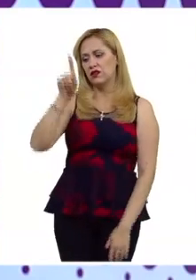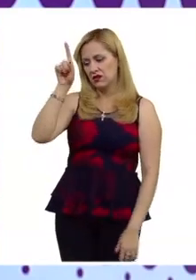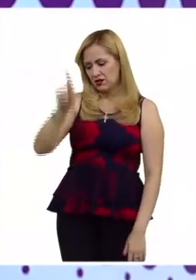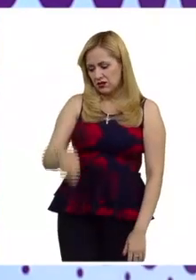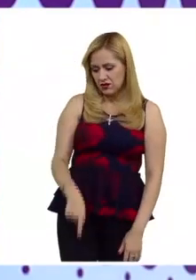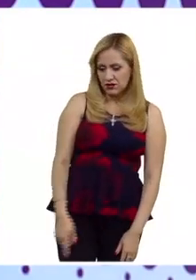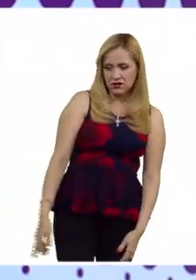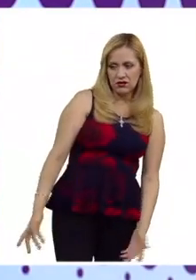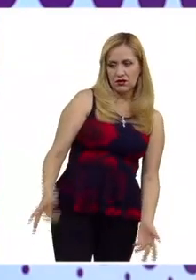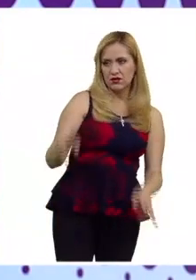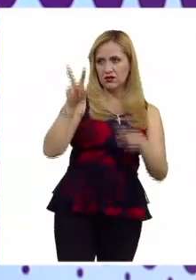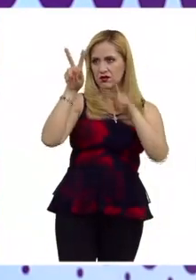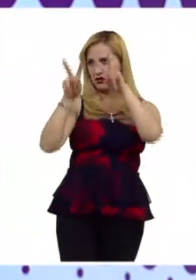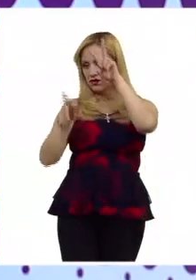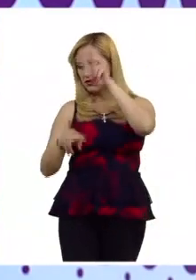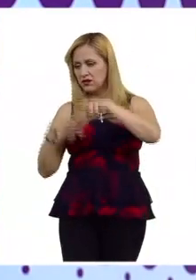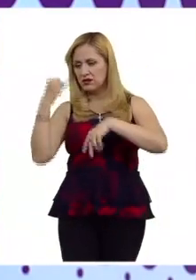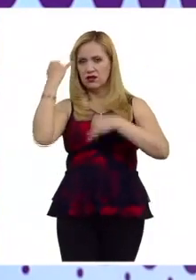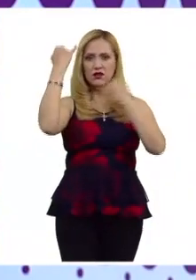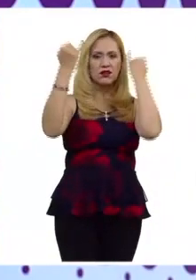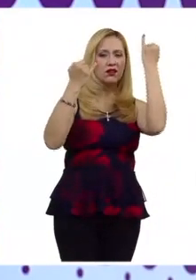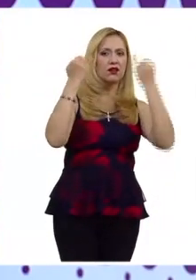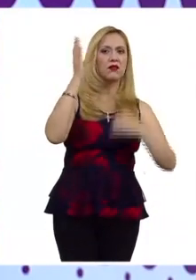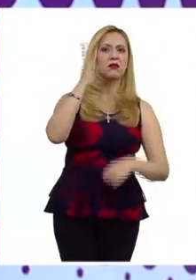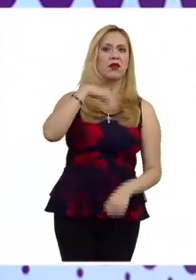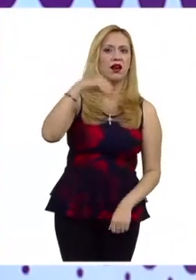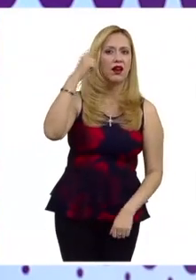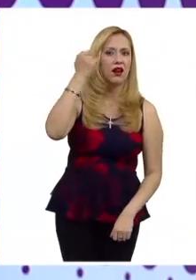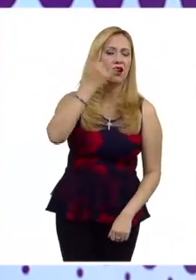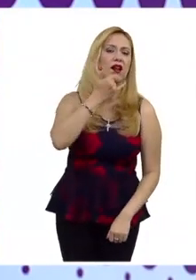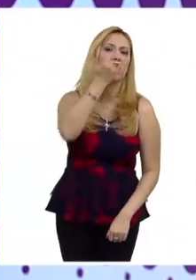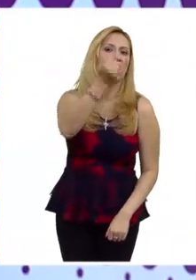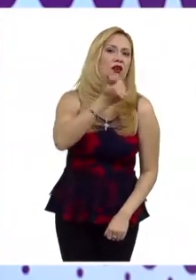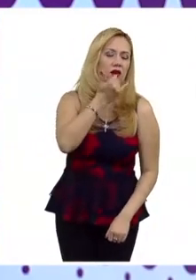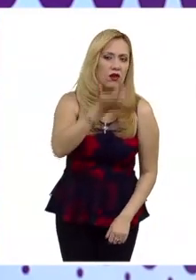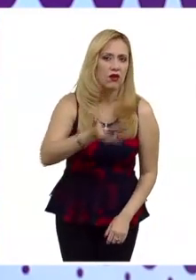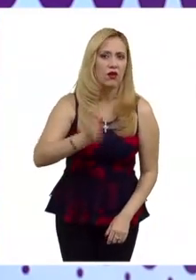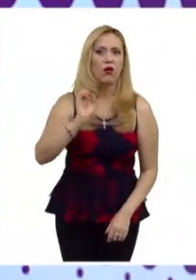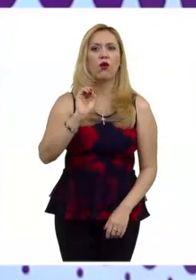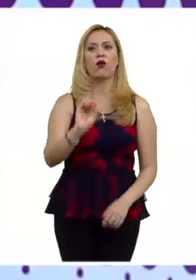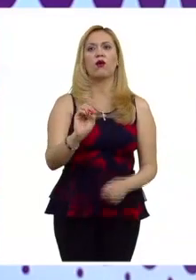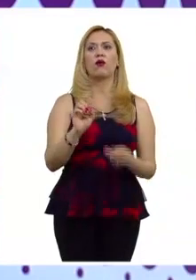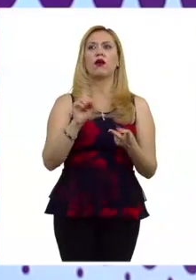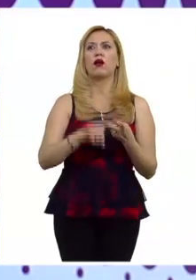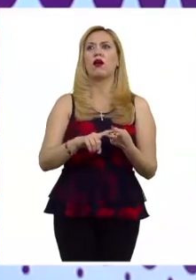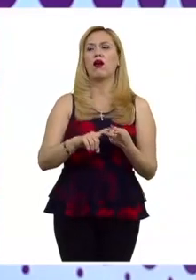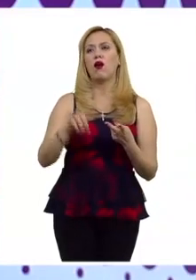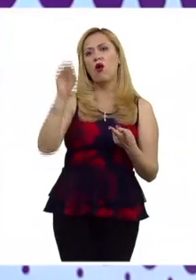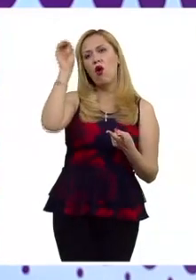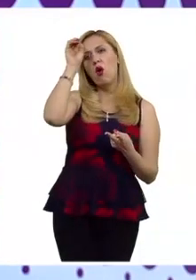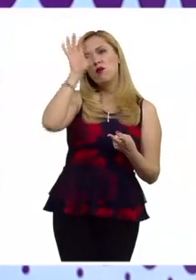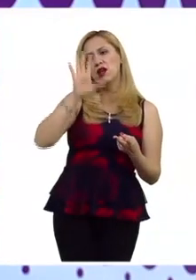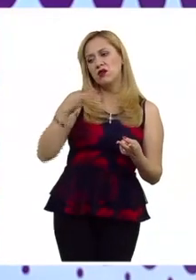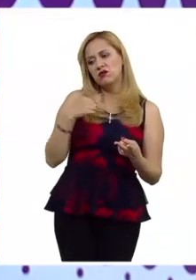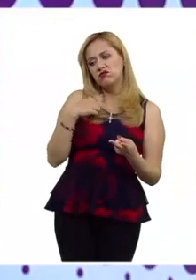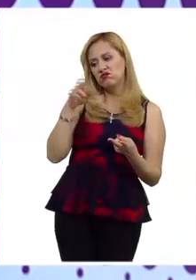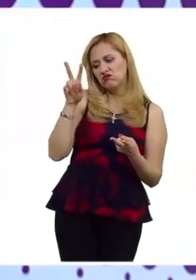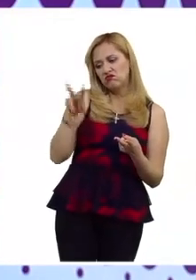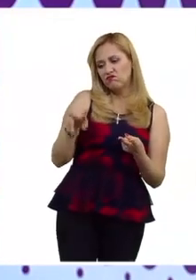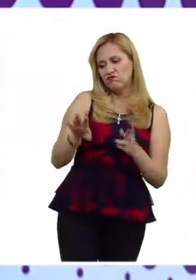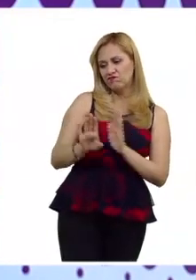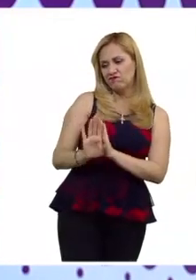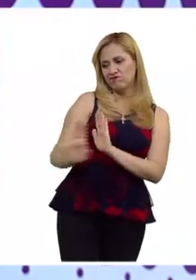un discurso que manifiesta una opinión que separa que divide